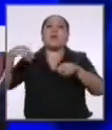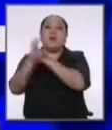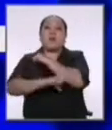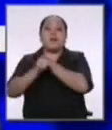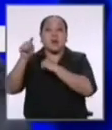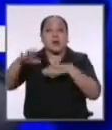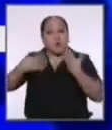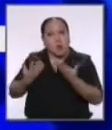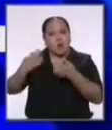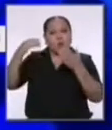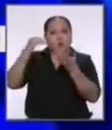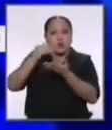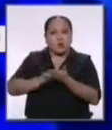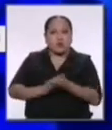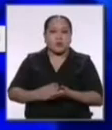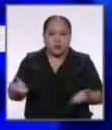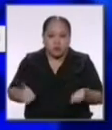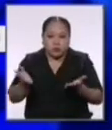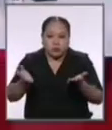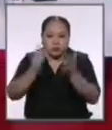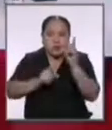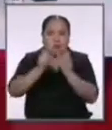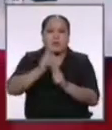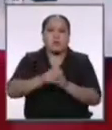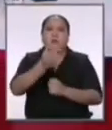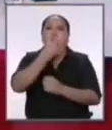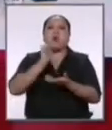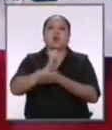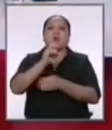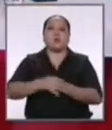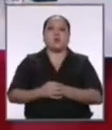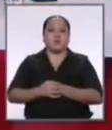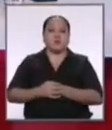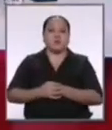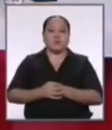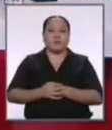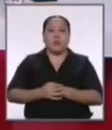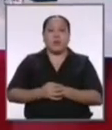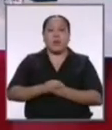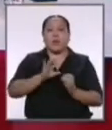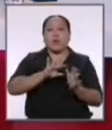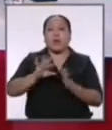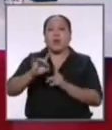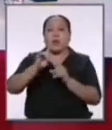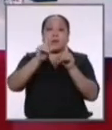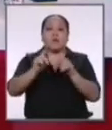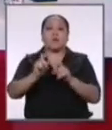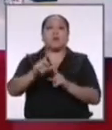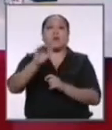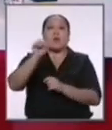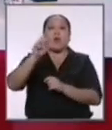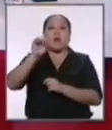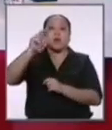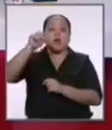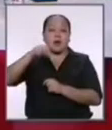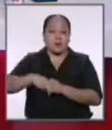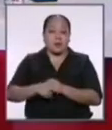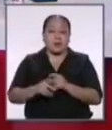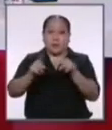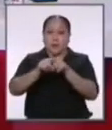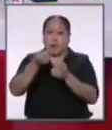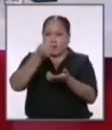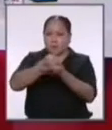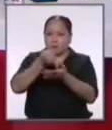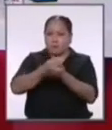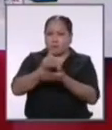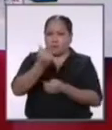trata de sacar a la gente y de mejorar con la educación muy bien la pregunta sería para el candidato Arana y tiene que ver también con